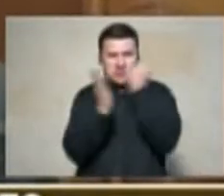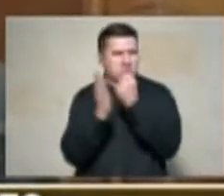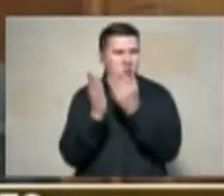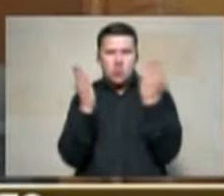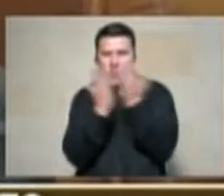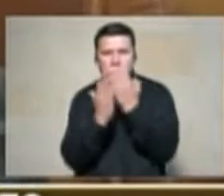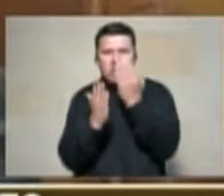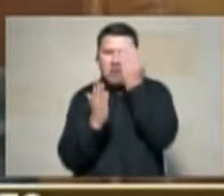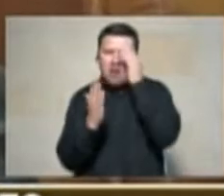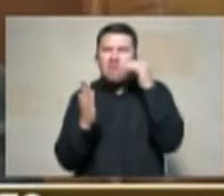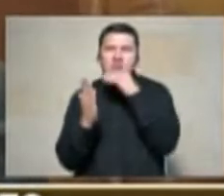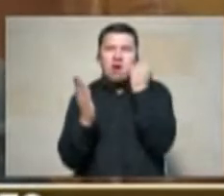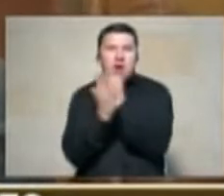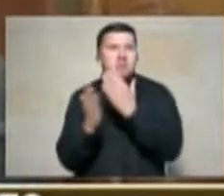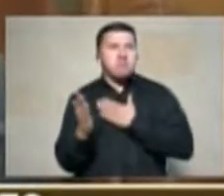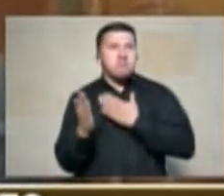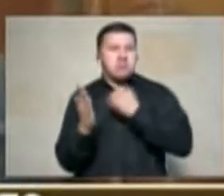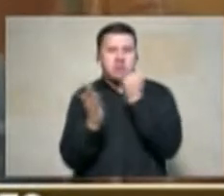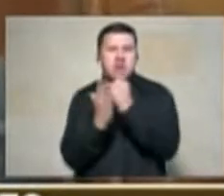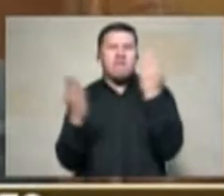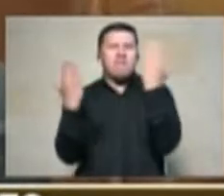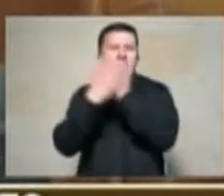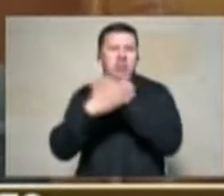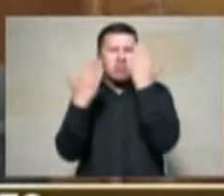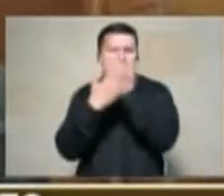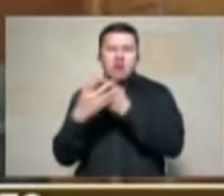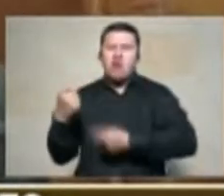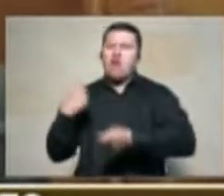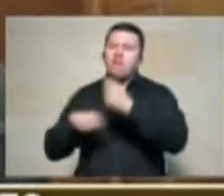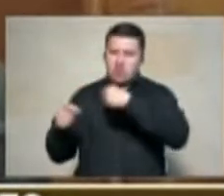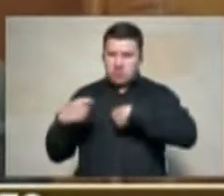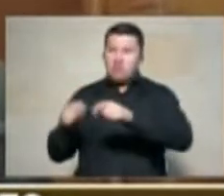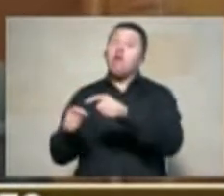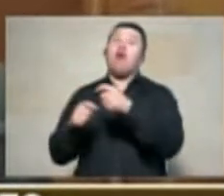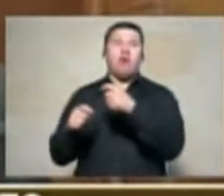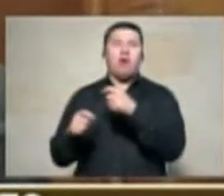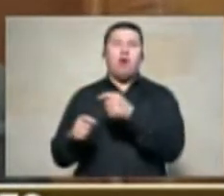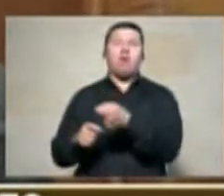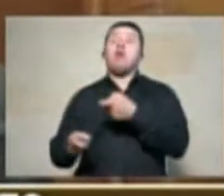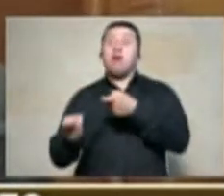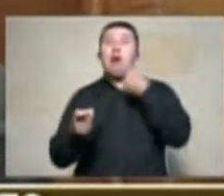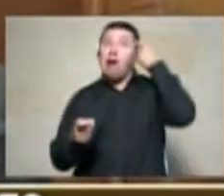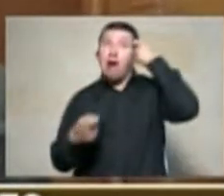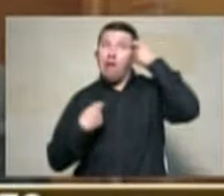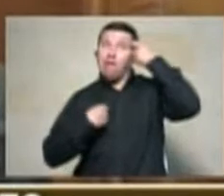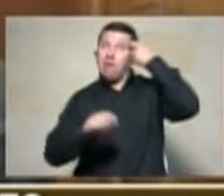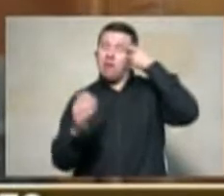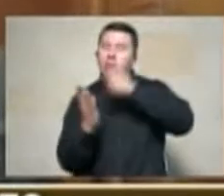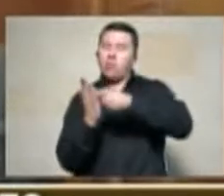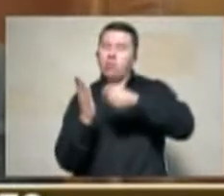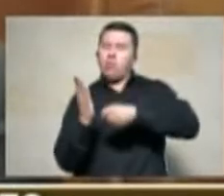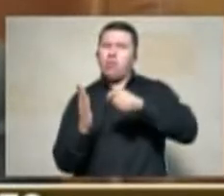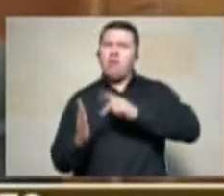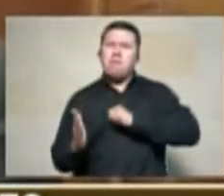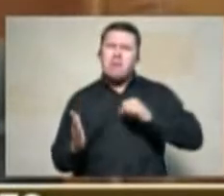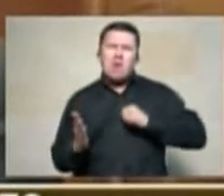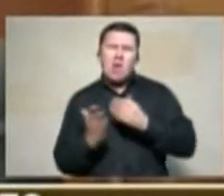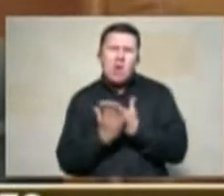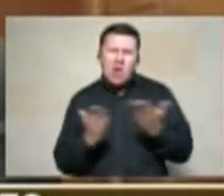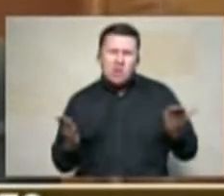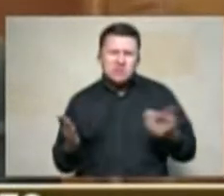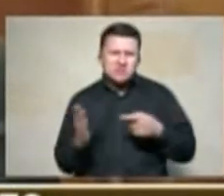de aparentes ventas voluntarias de tierras o de títulos privados de